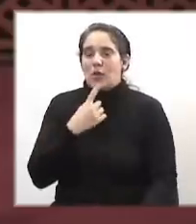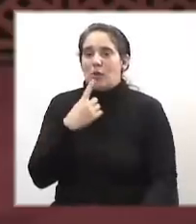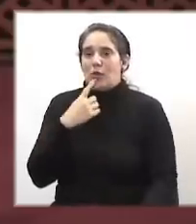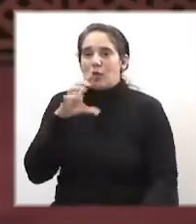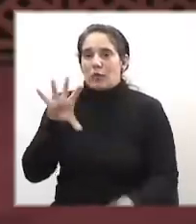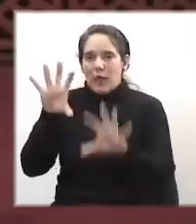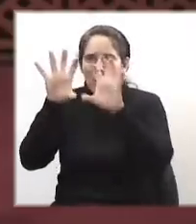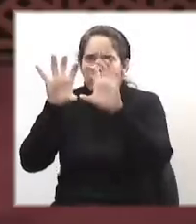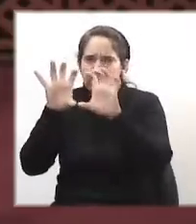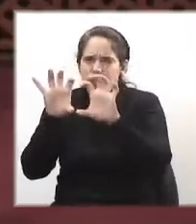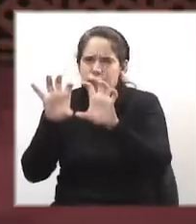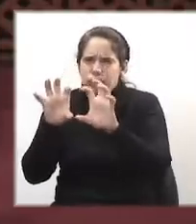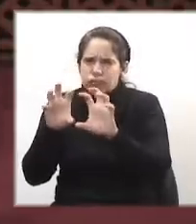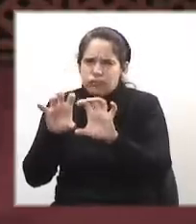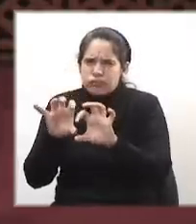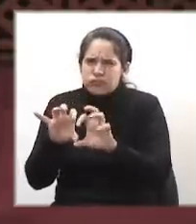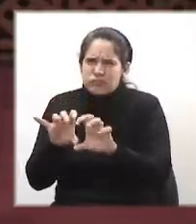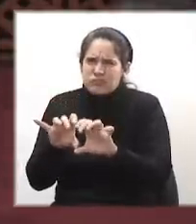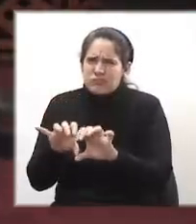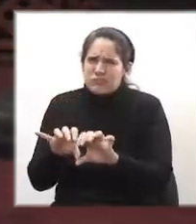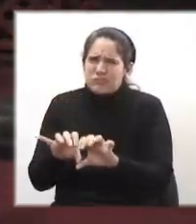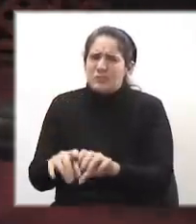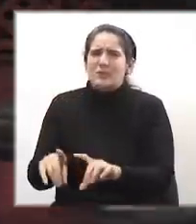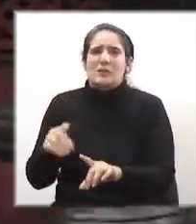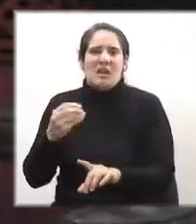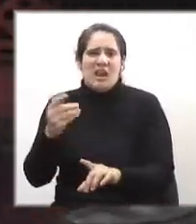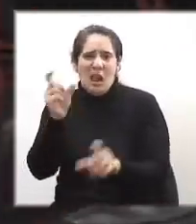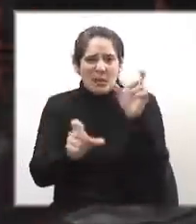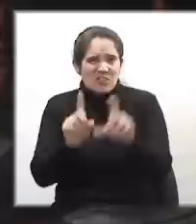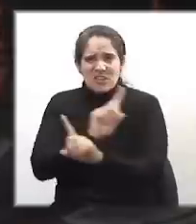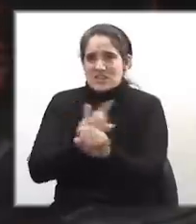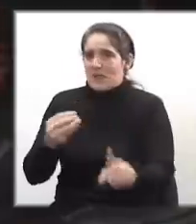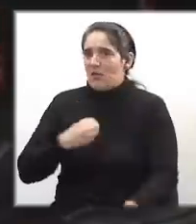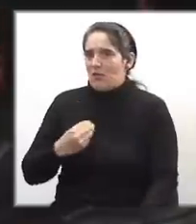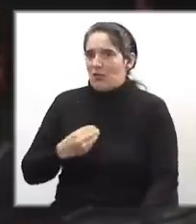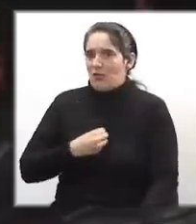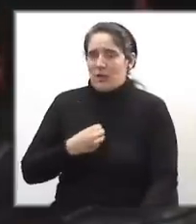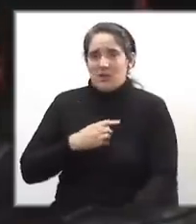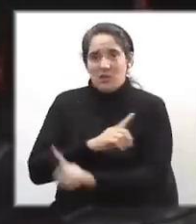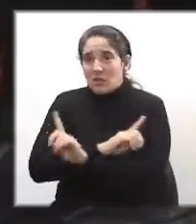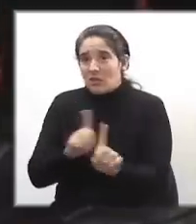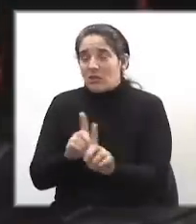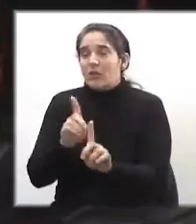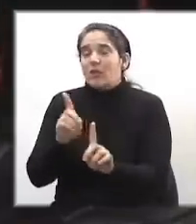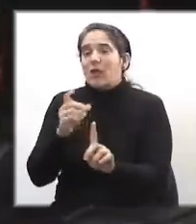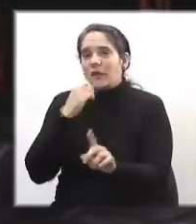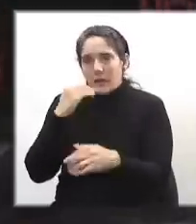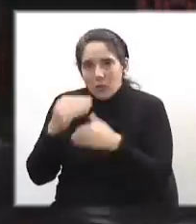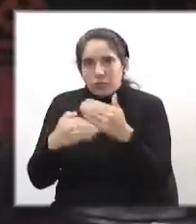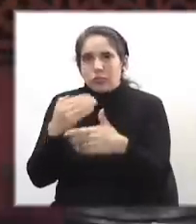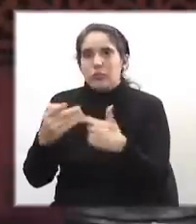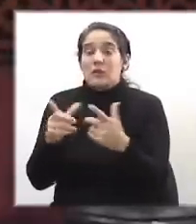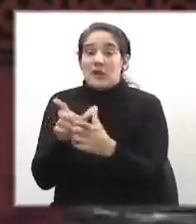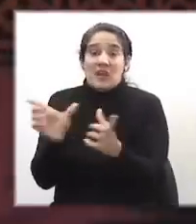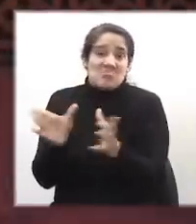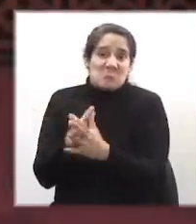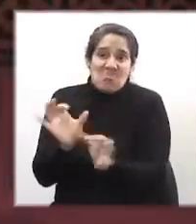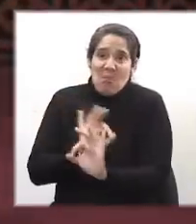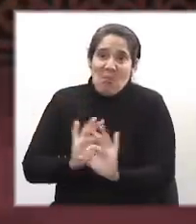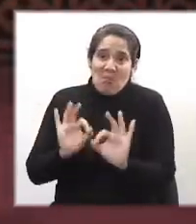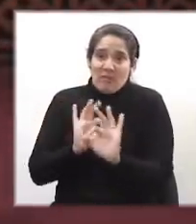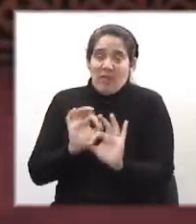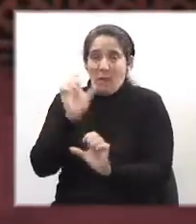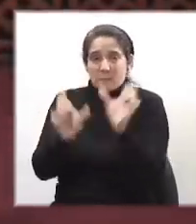cayendo paulatinamente en el mayor de los descréditos hasta provocar, como dijimos, que no hubiera reacción